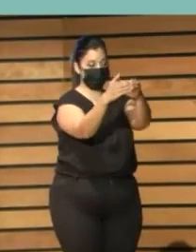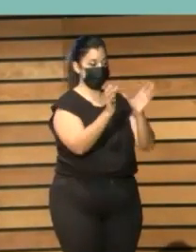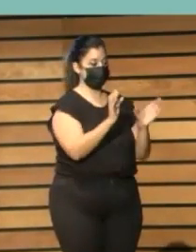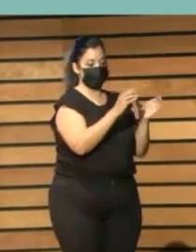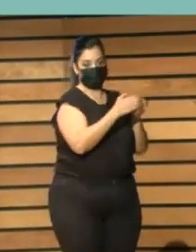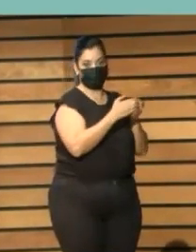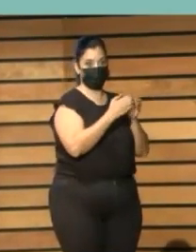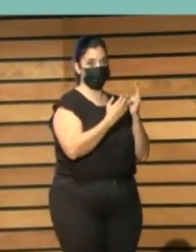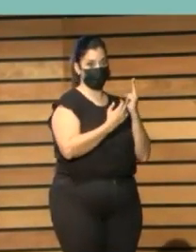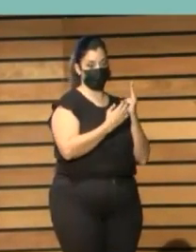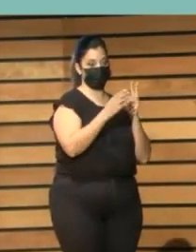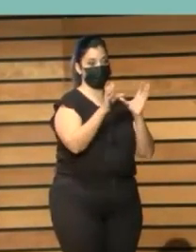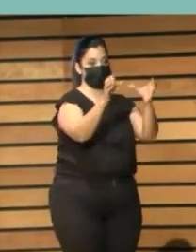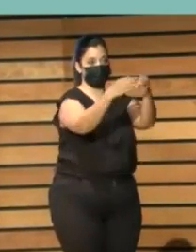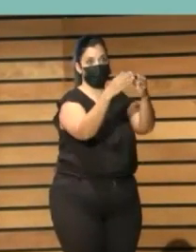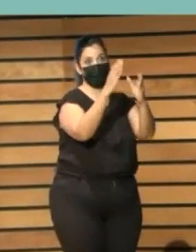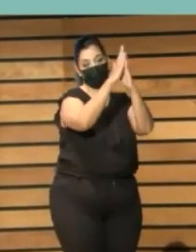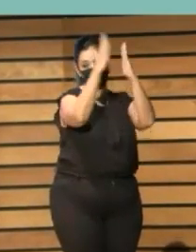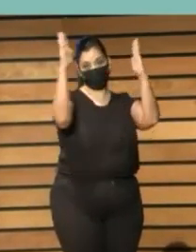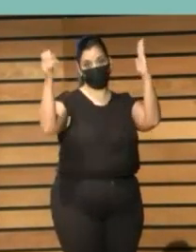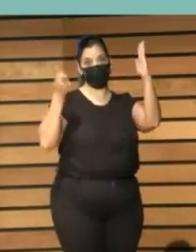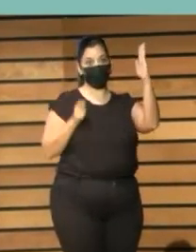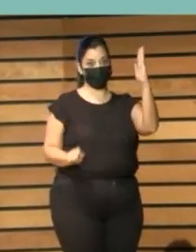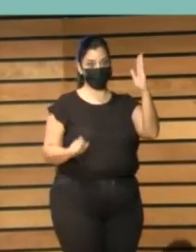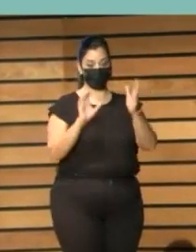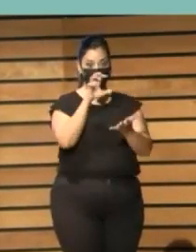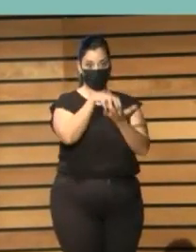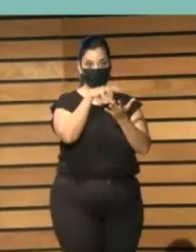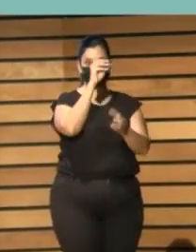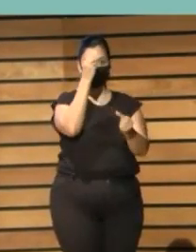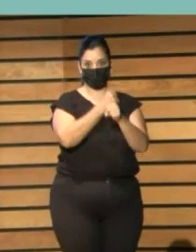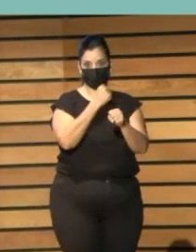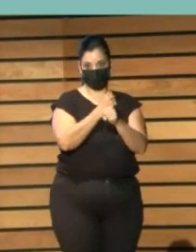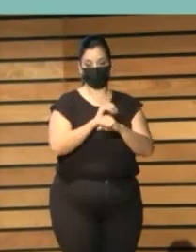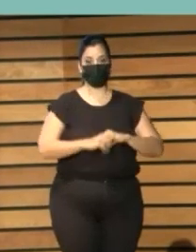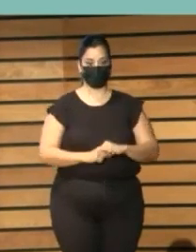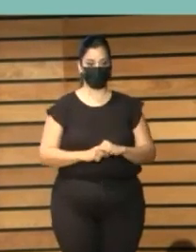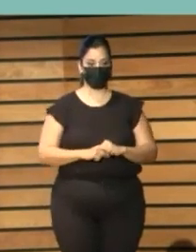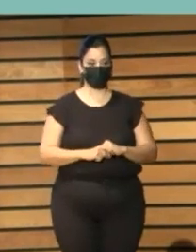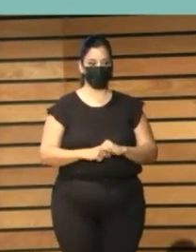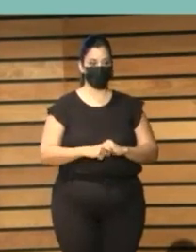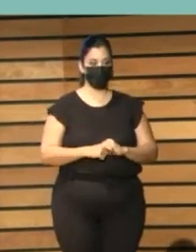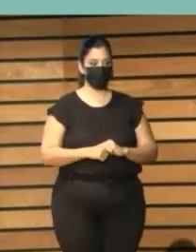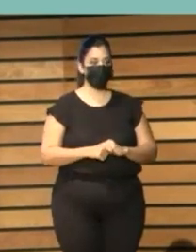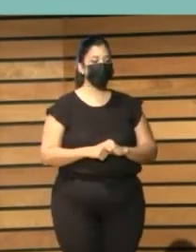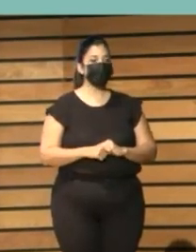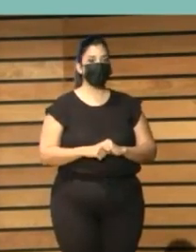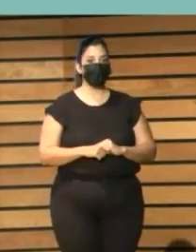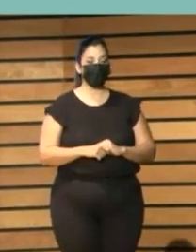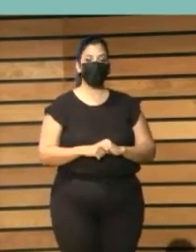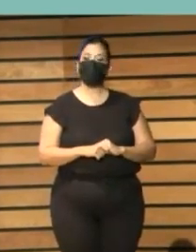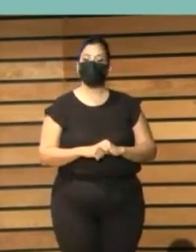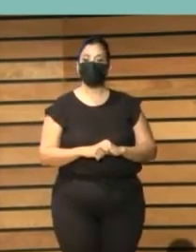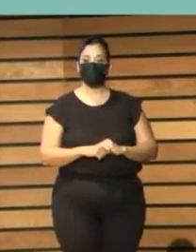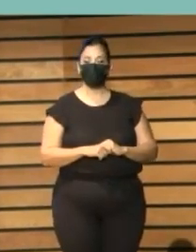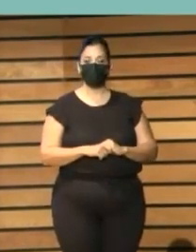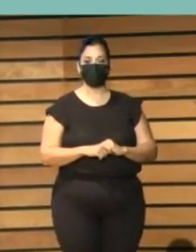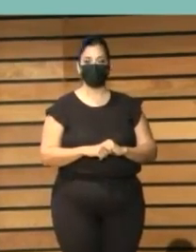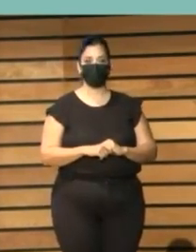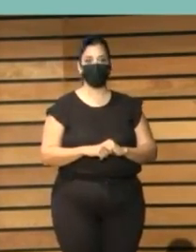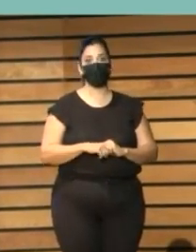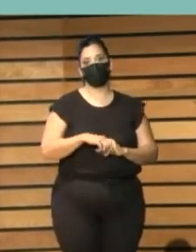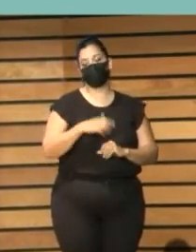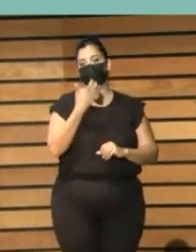formación de formadores que se debería desarrollar en colaboración con